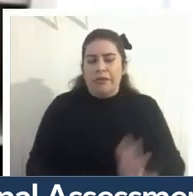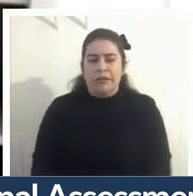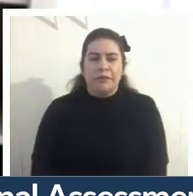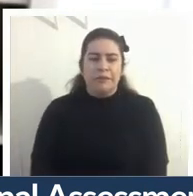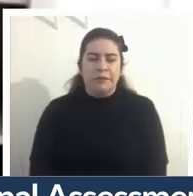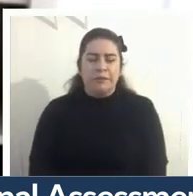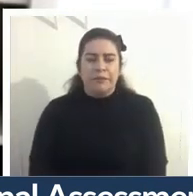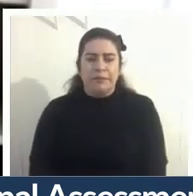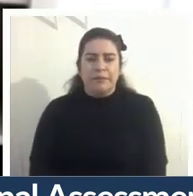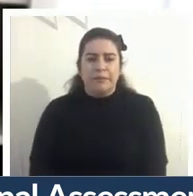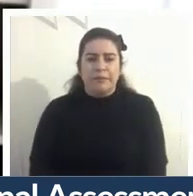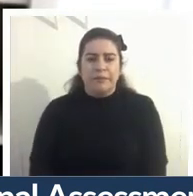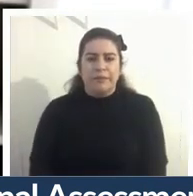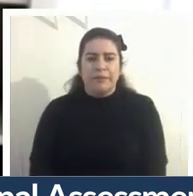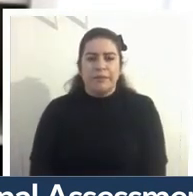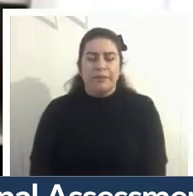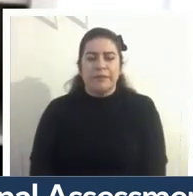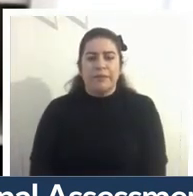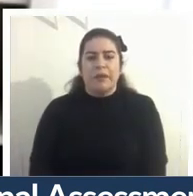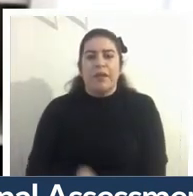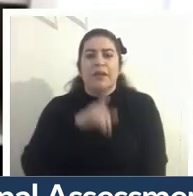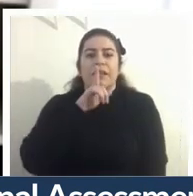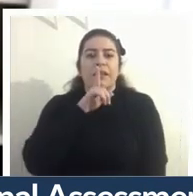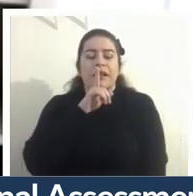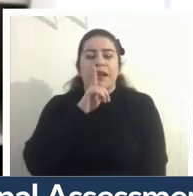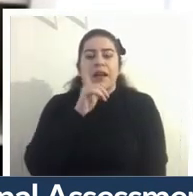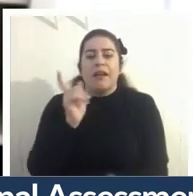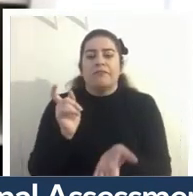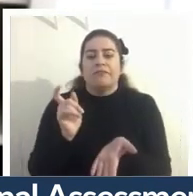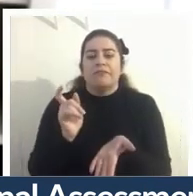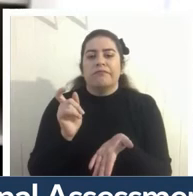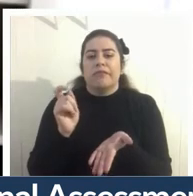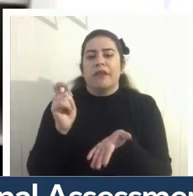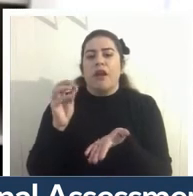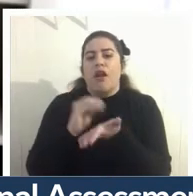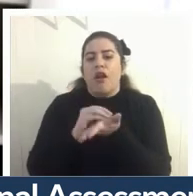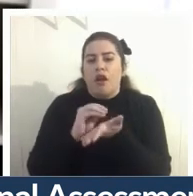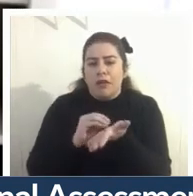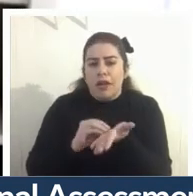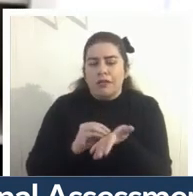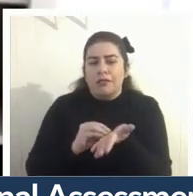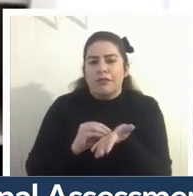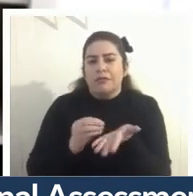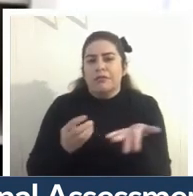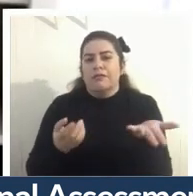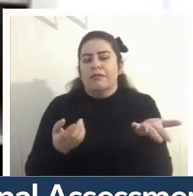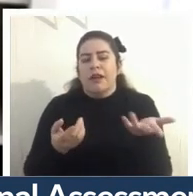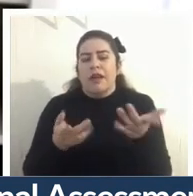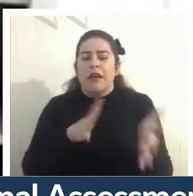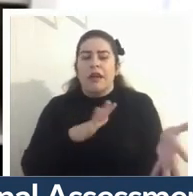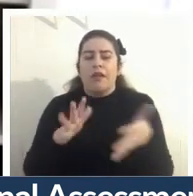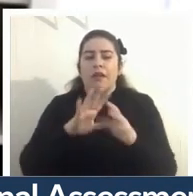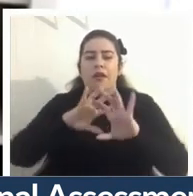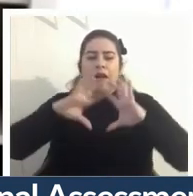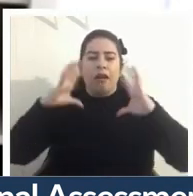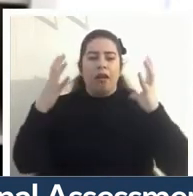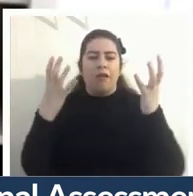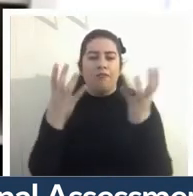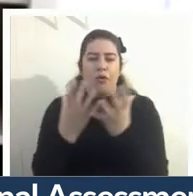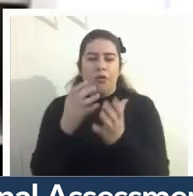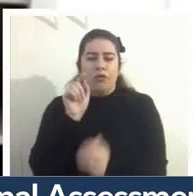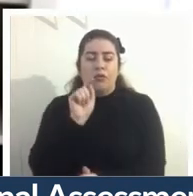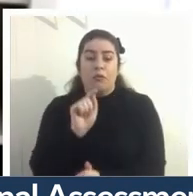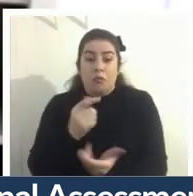y obtener ciertas calificaciones para niños alrededor del mundo cierto y aún así estamos